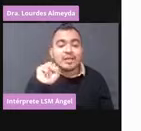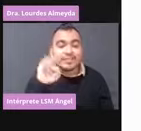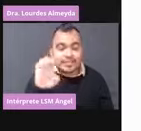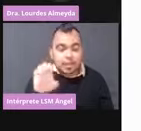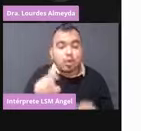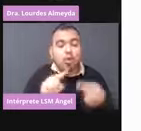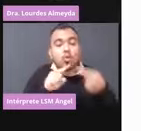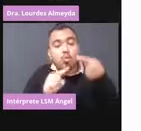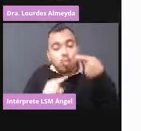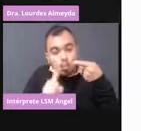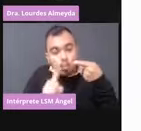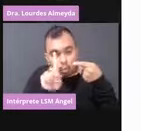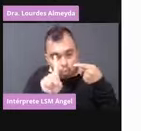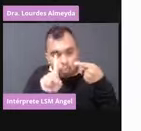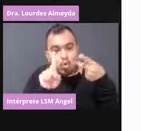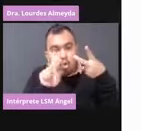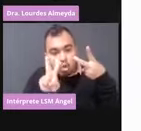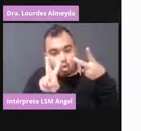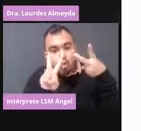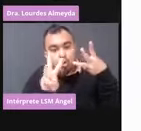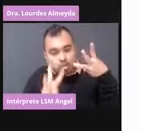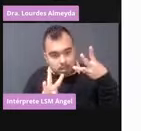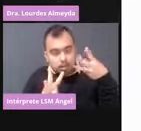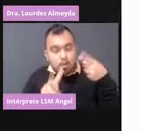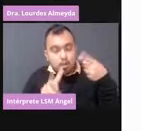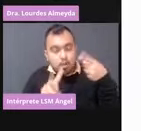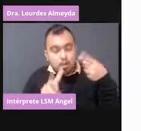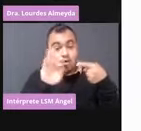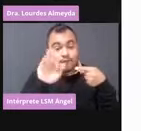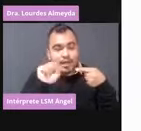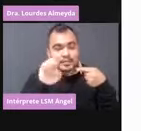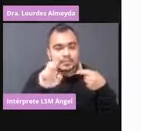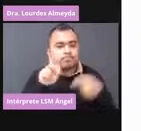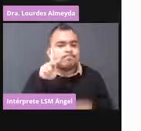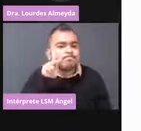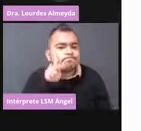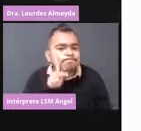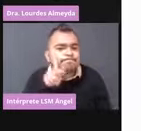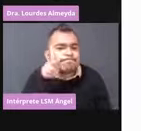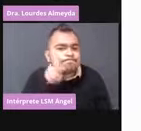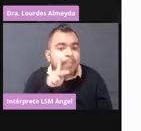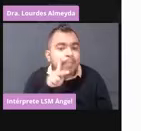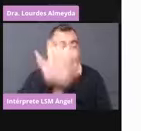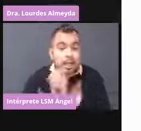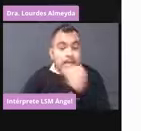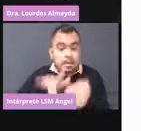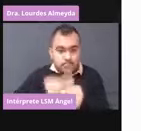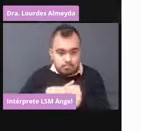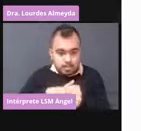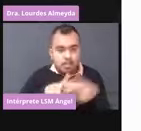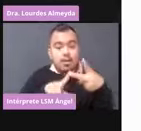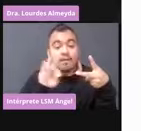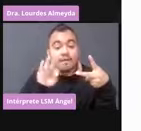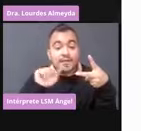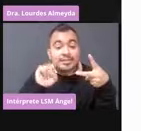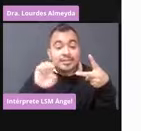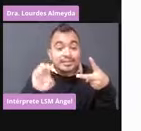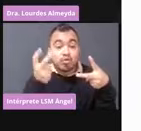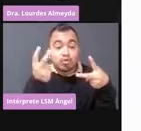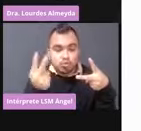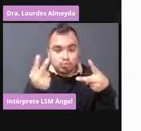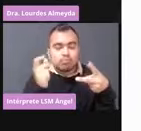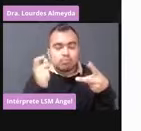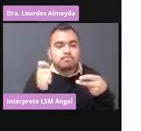tres. La una es la experimentación en animales. La dos es la experimentación en